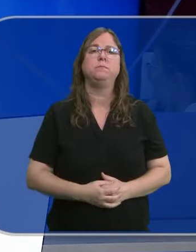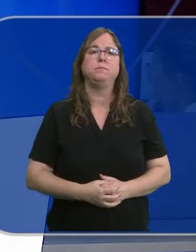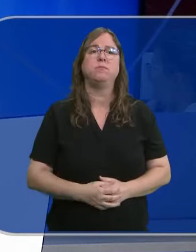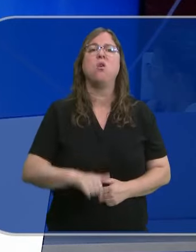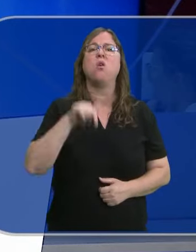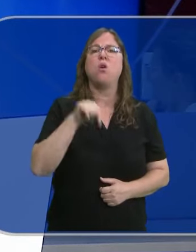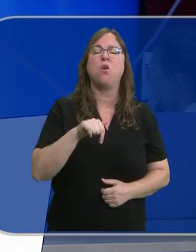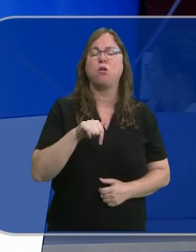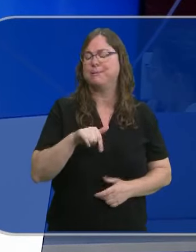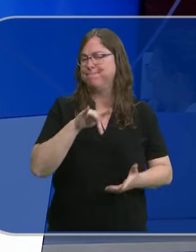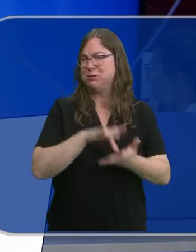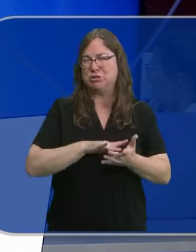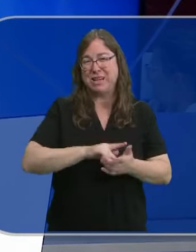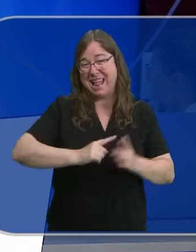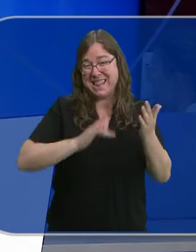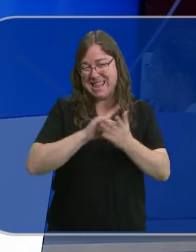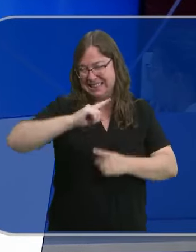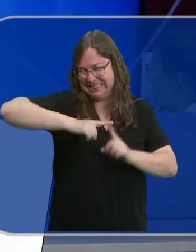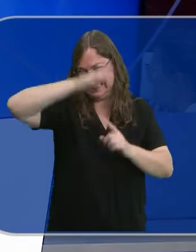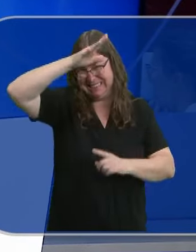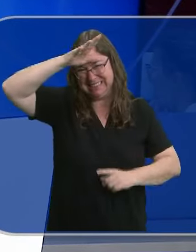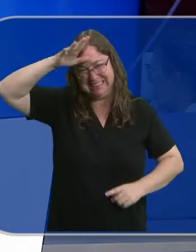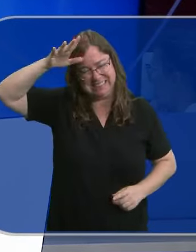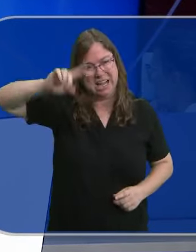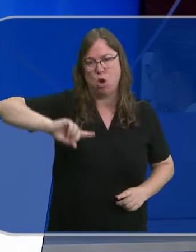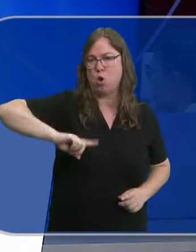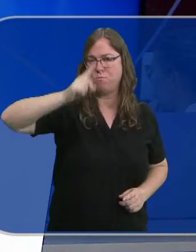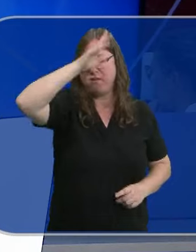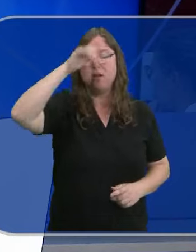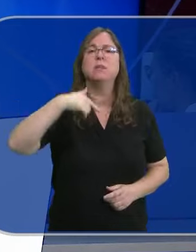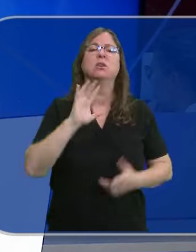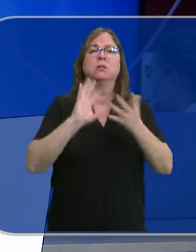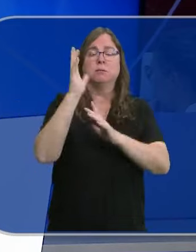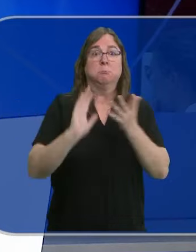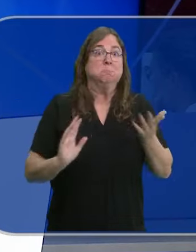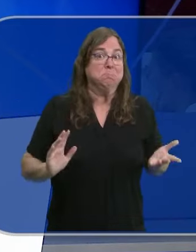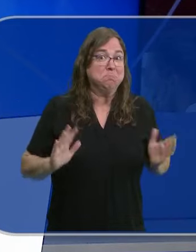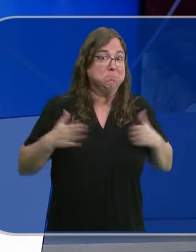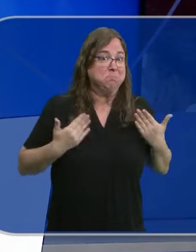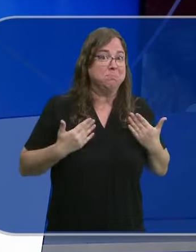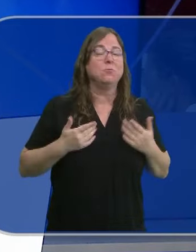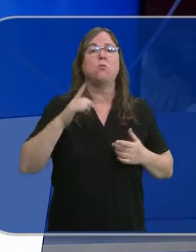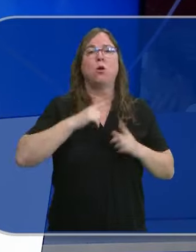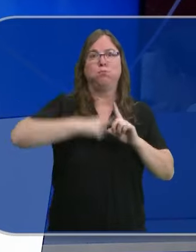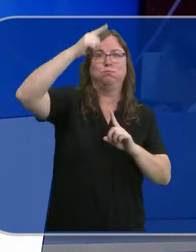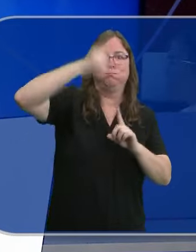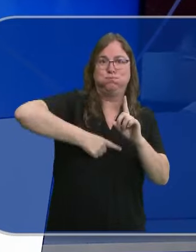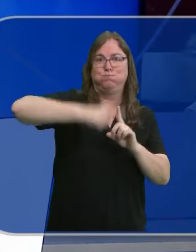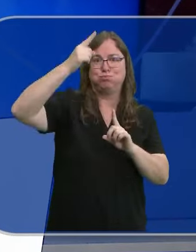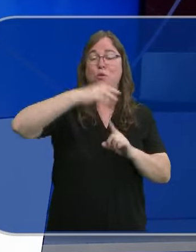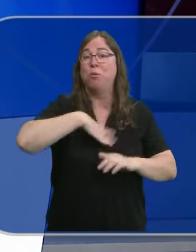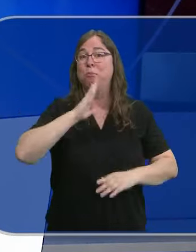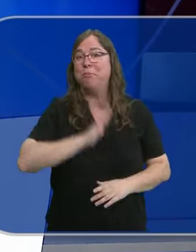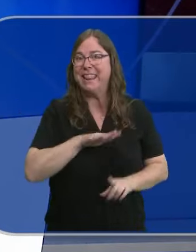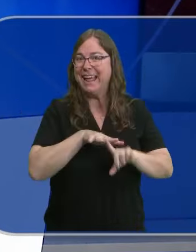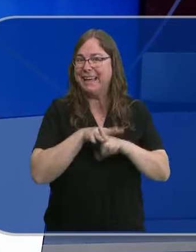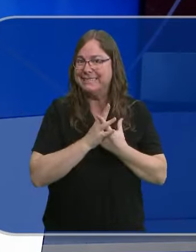Hoy estamos viviendo el día más caluroso de lo que llevamos de verano, pero el tiempo no deja de darnos sorpresas. Tan pronto suben como bajan las temperaturas, porque parece